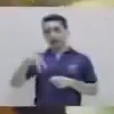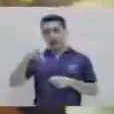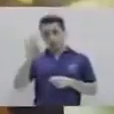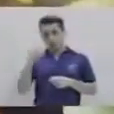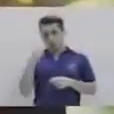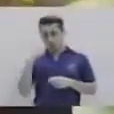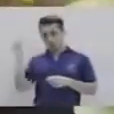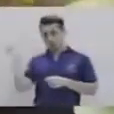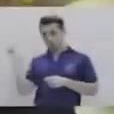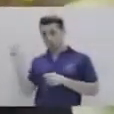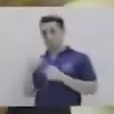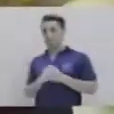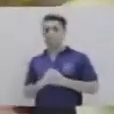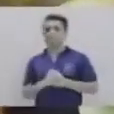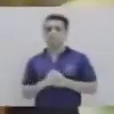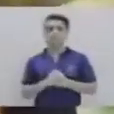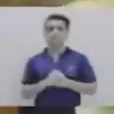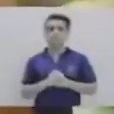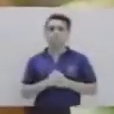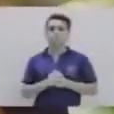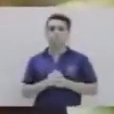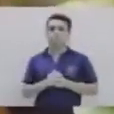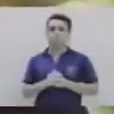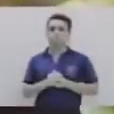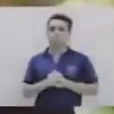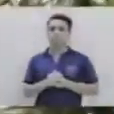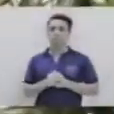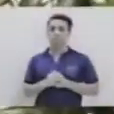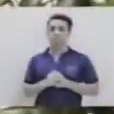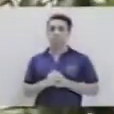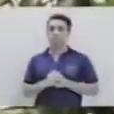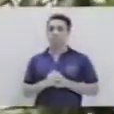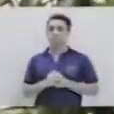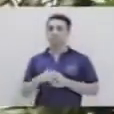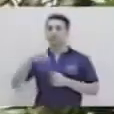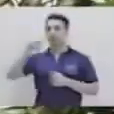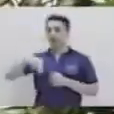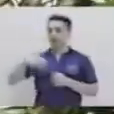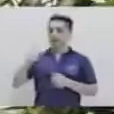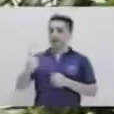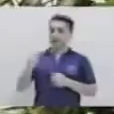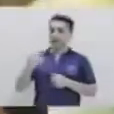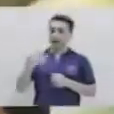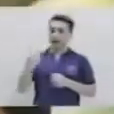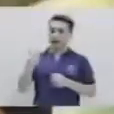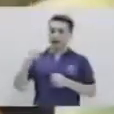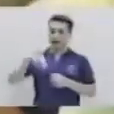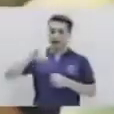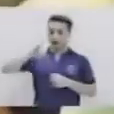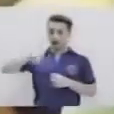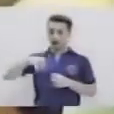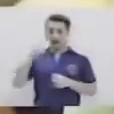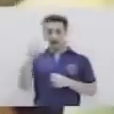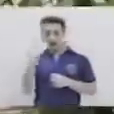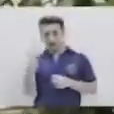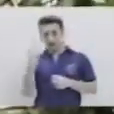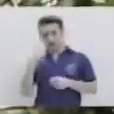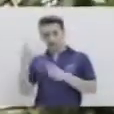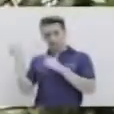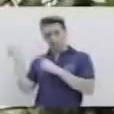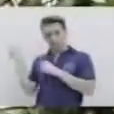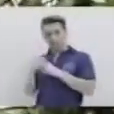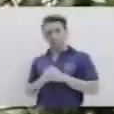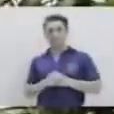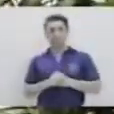y como que sí lo estuviéramos pelando. ¿Sí? Seguidamente está la naranja, como que sí la pelamos